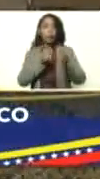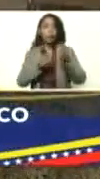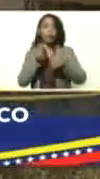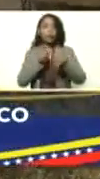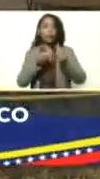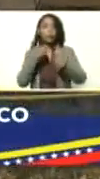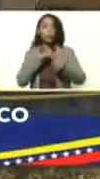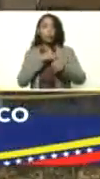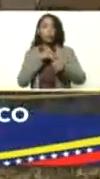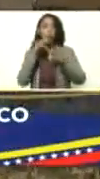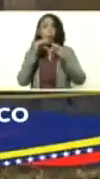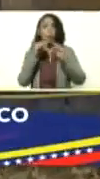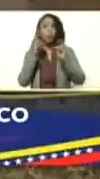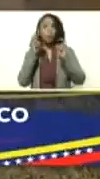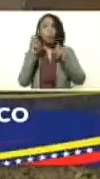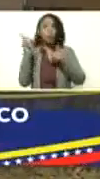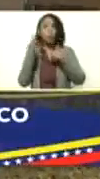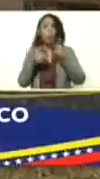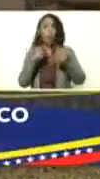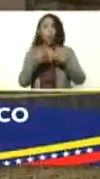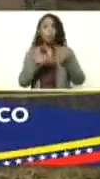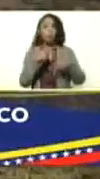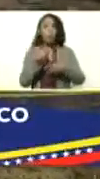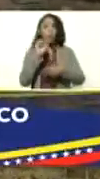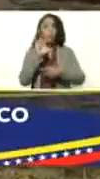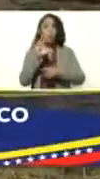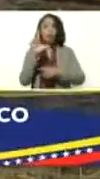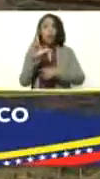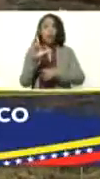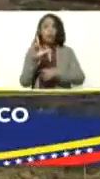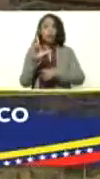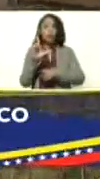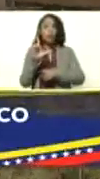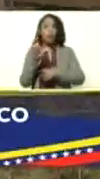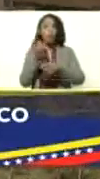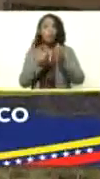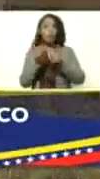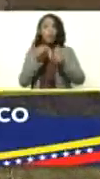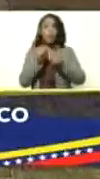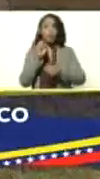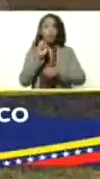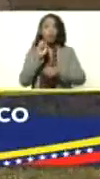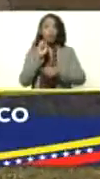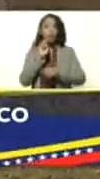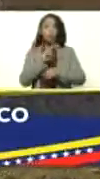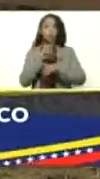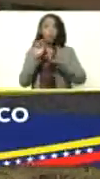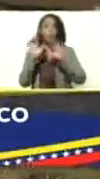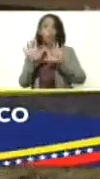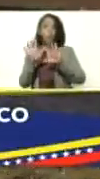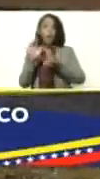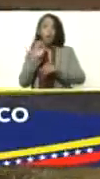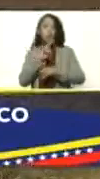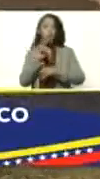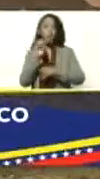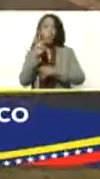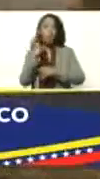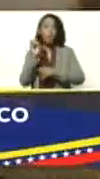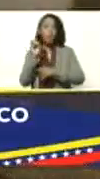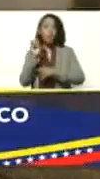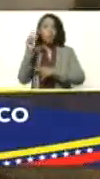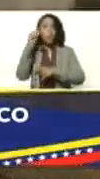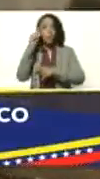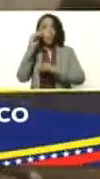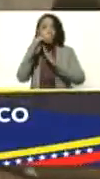Estamos hablando de que estas cabras producen un promedio de 3 litros en lactancia de 210 a 240 días. Es un poco menor